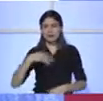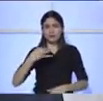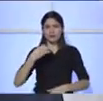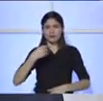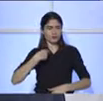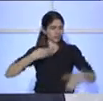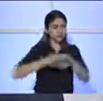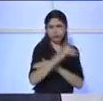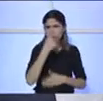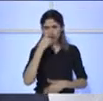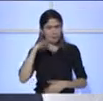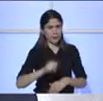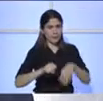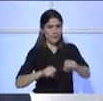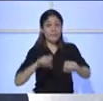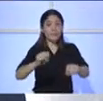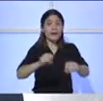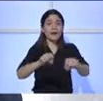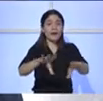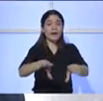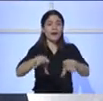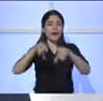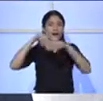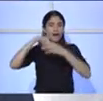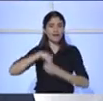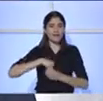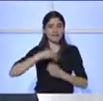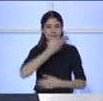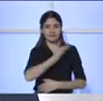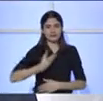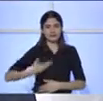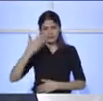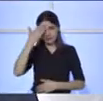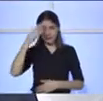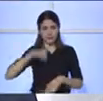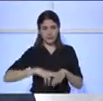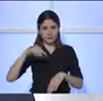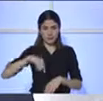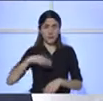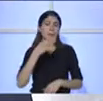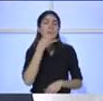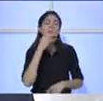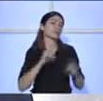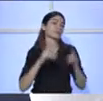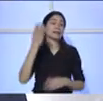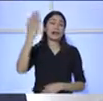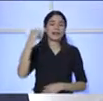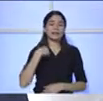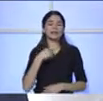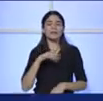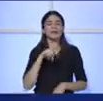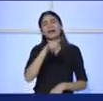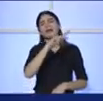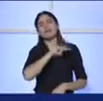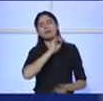Cuando antes, yo creo que esto es de generaciones, cuando la gente decía fulano se fue preso y te preguntaba ¿y qué